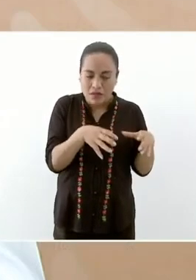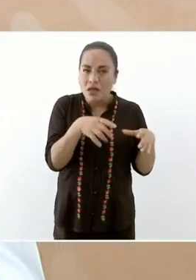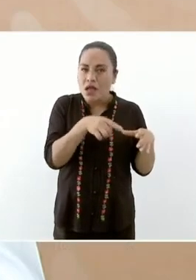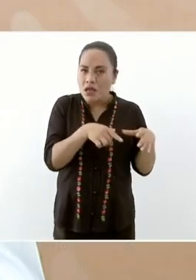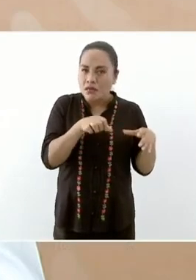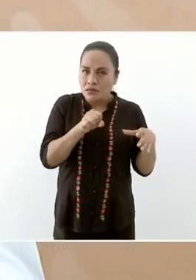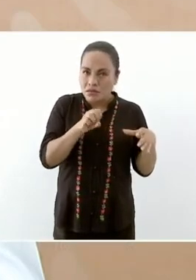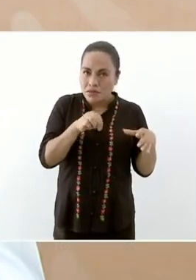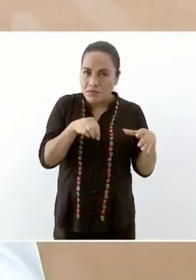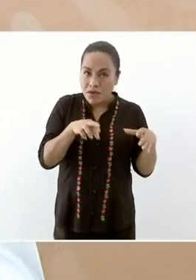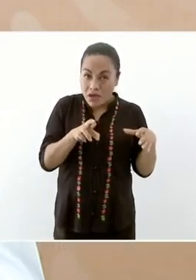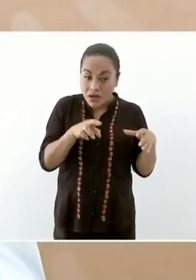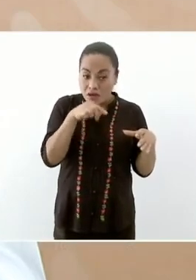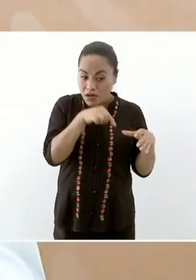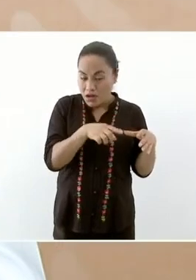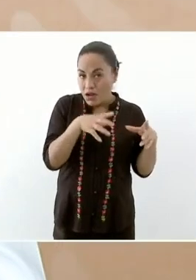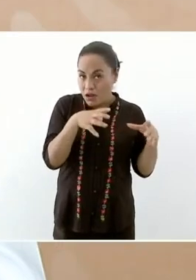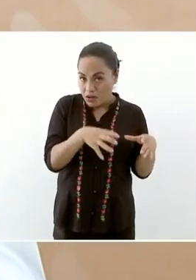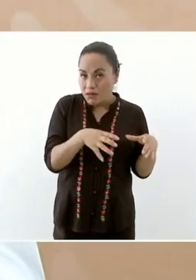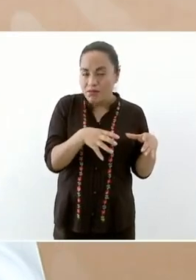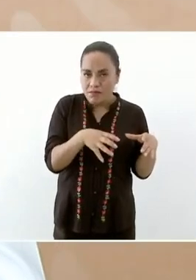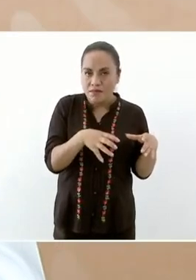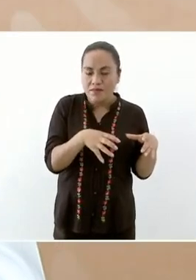de la secretaría de marina